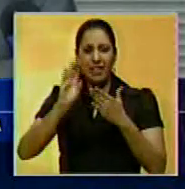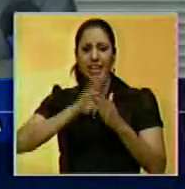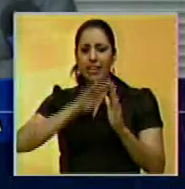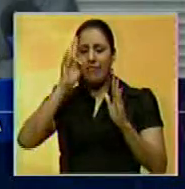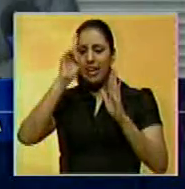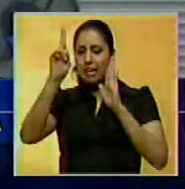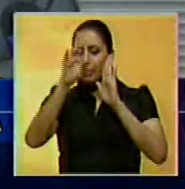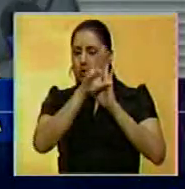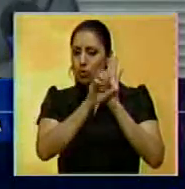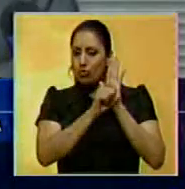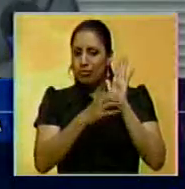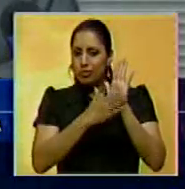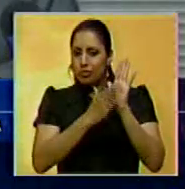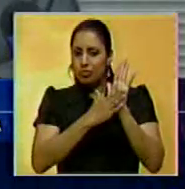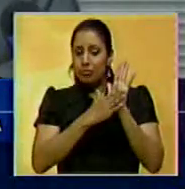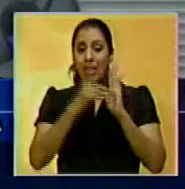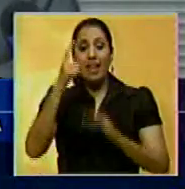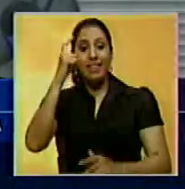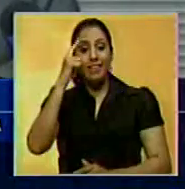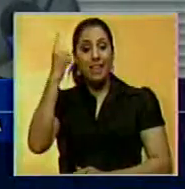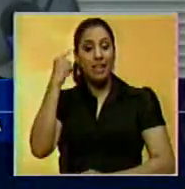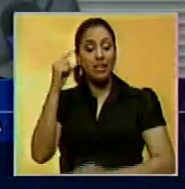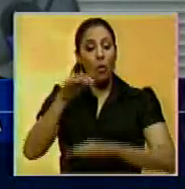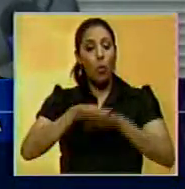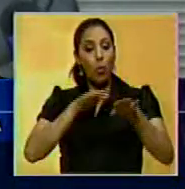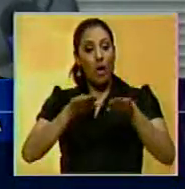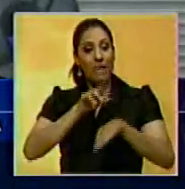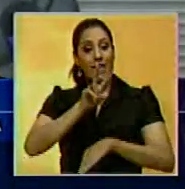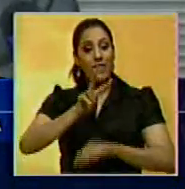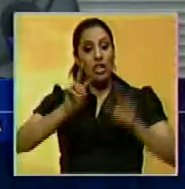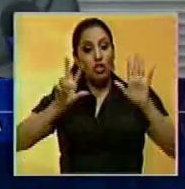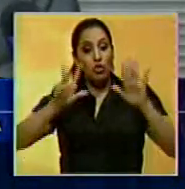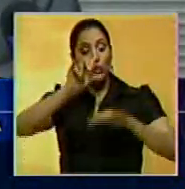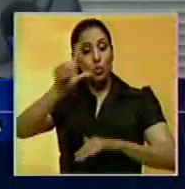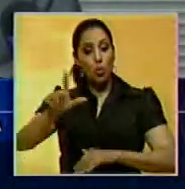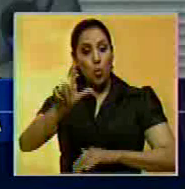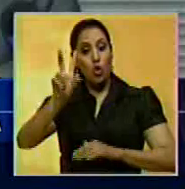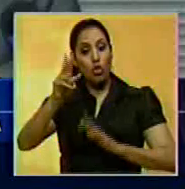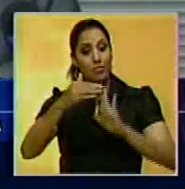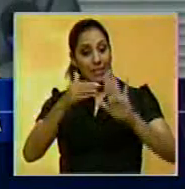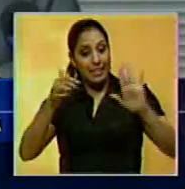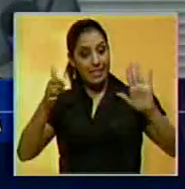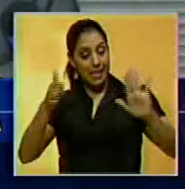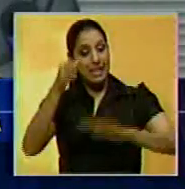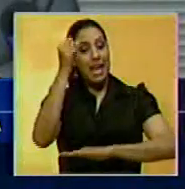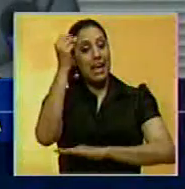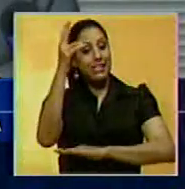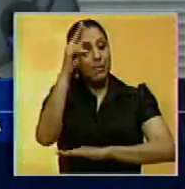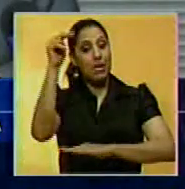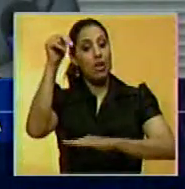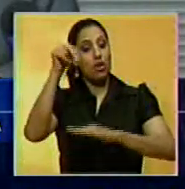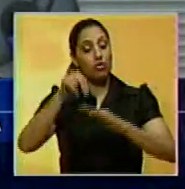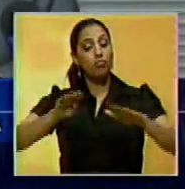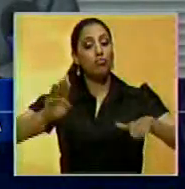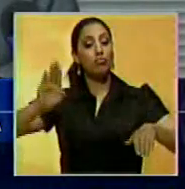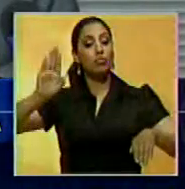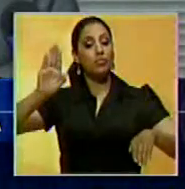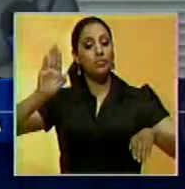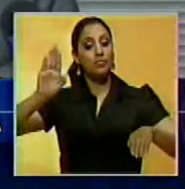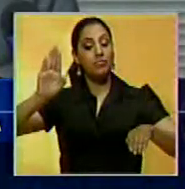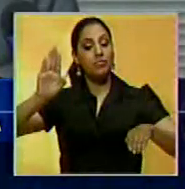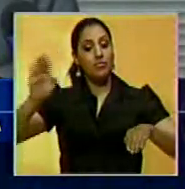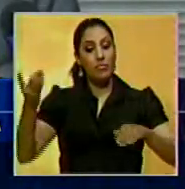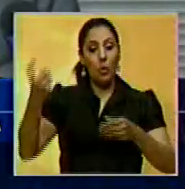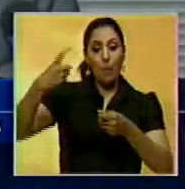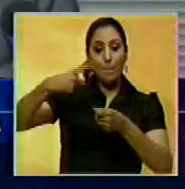Constitución. El día jueves 28 de julio de 2016, la Asamblea Nacional juramentó e